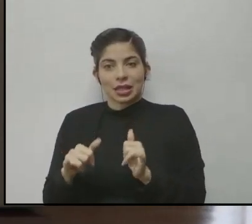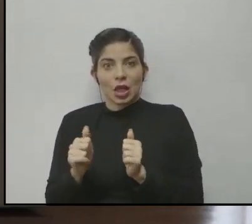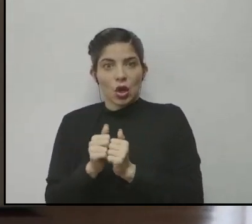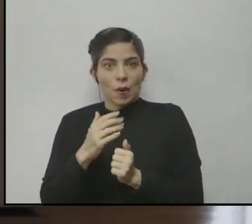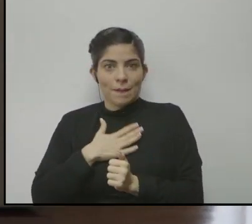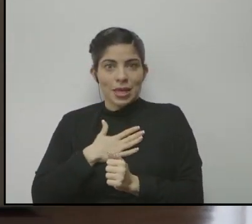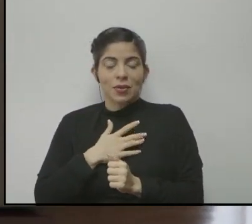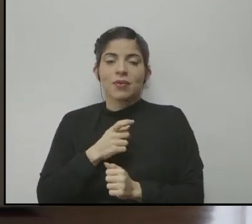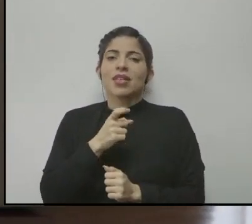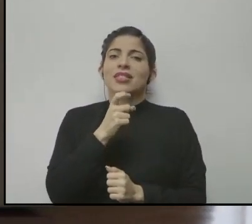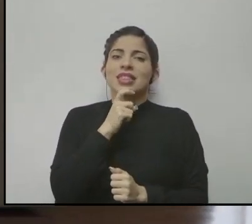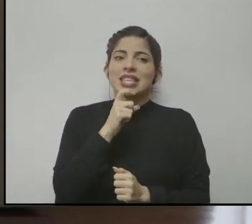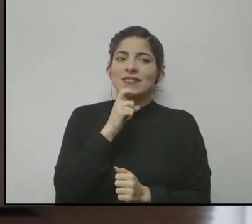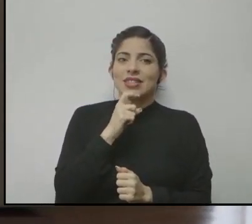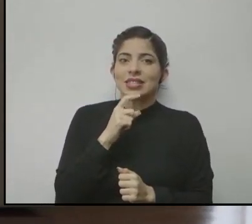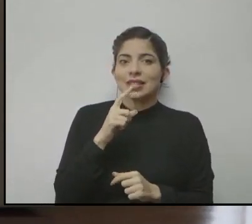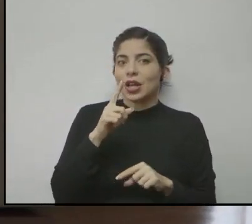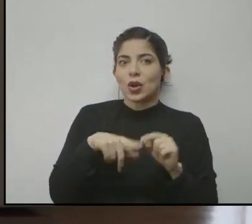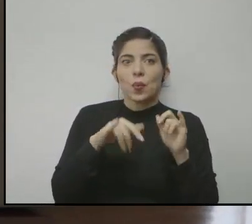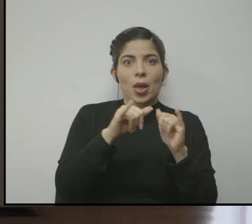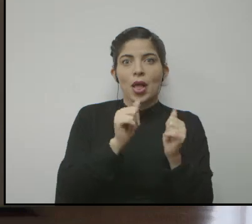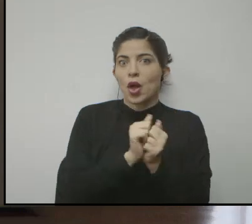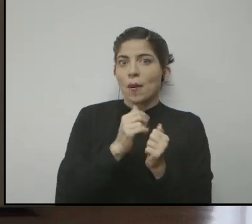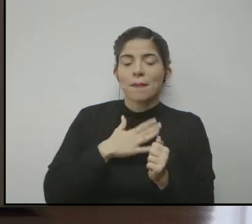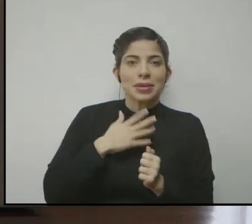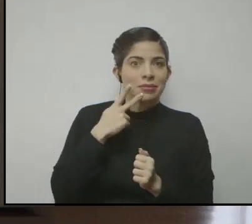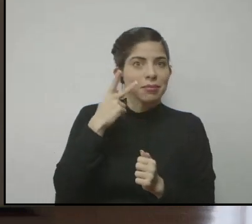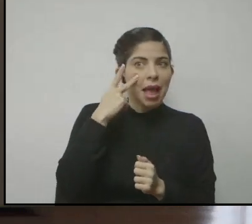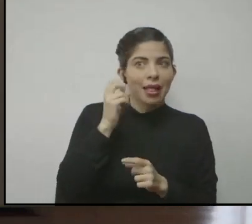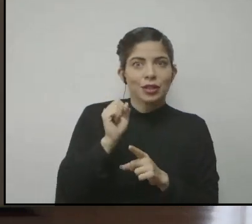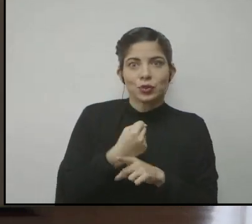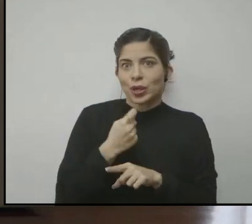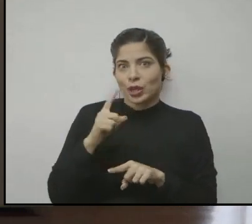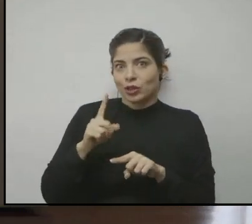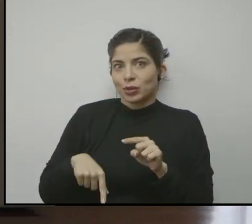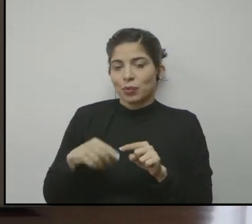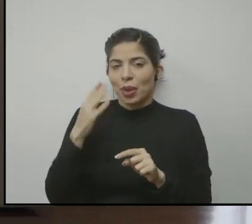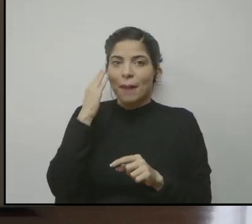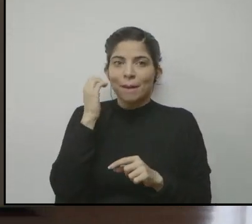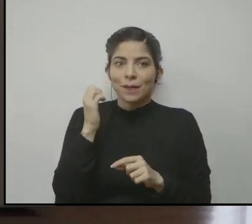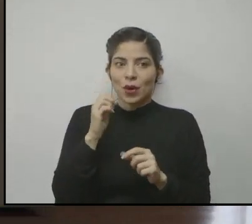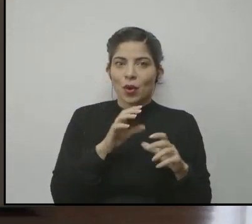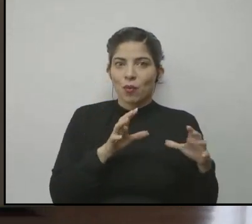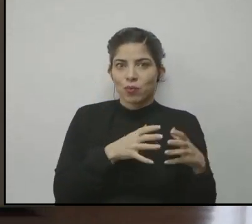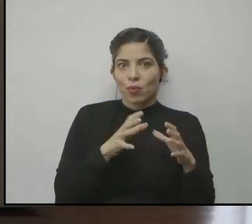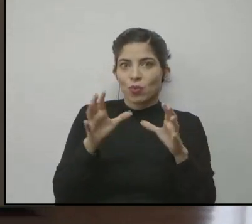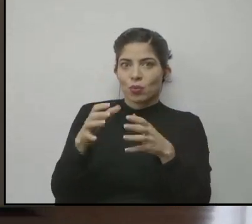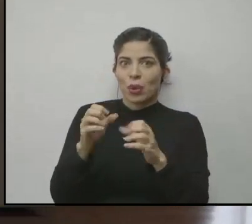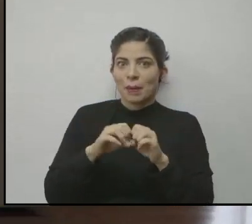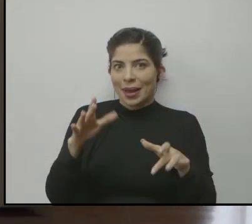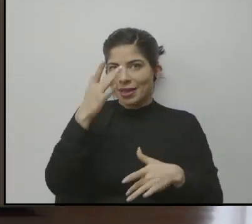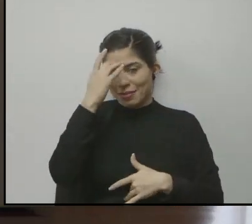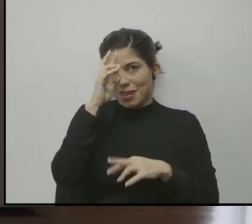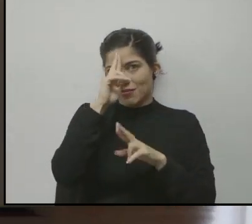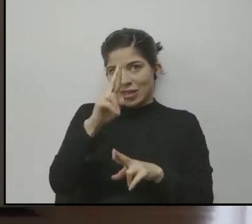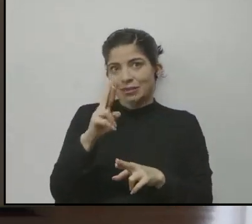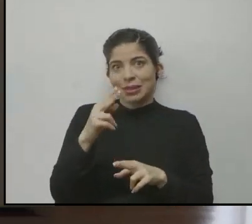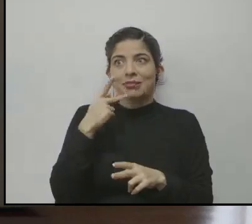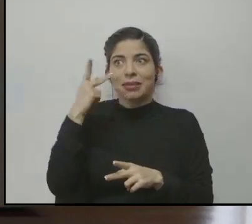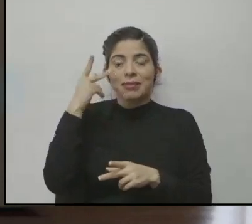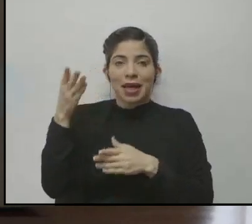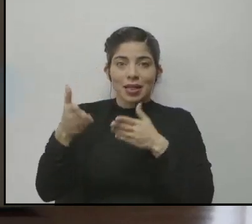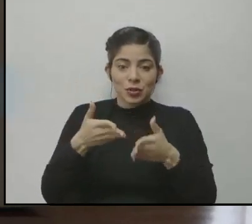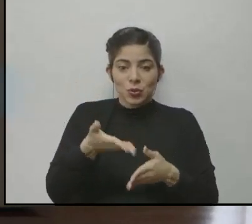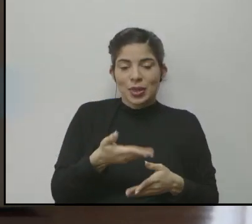es difícil que no ha podido estar ni con mis papás ni con mi suegra por el tema de las burbujas y la pandemia y ha sido la verdad es que